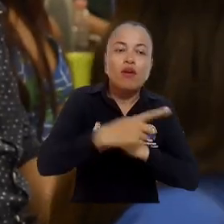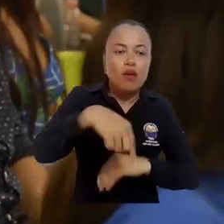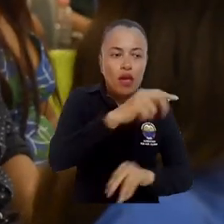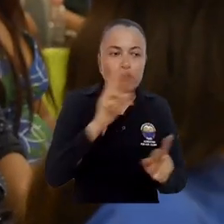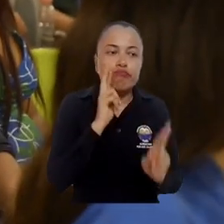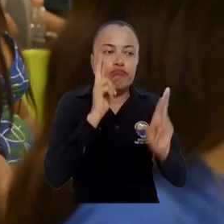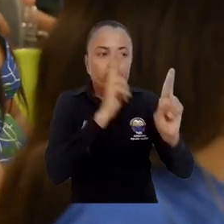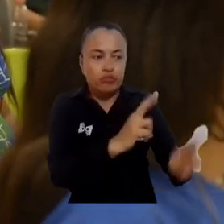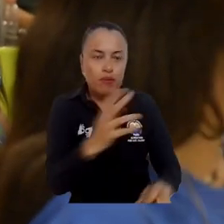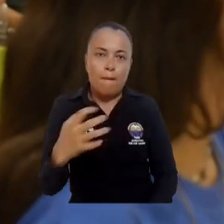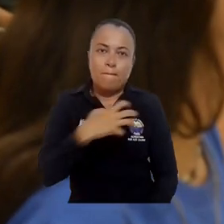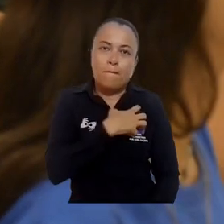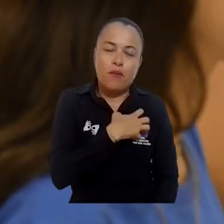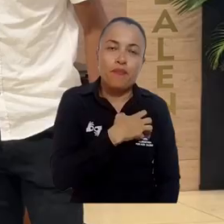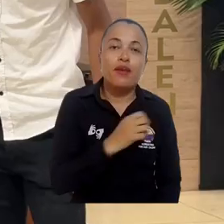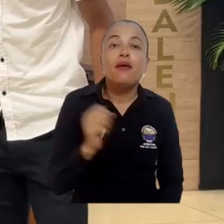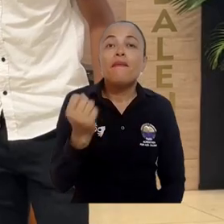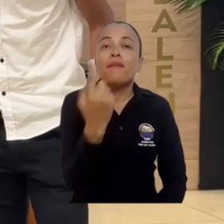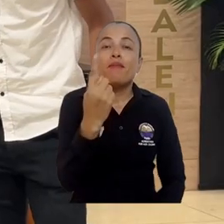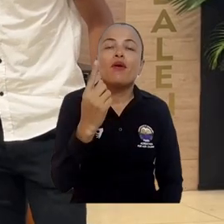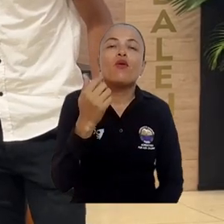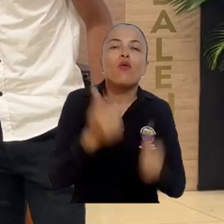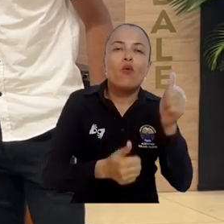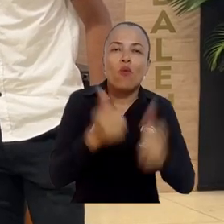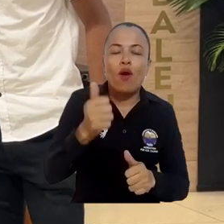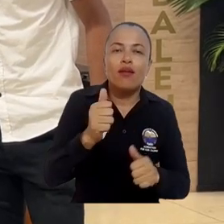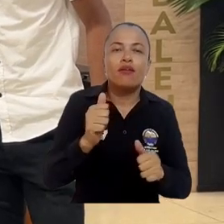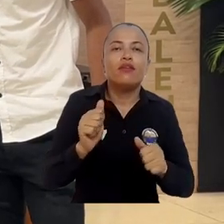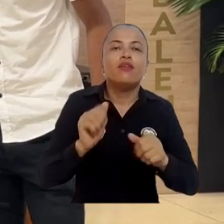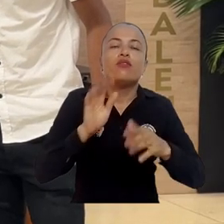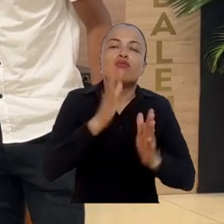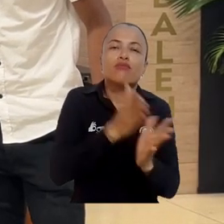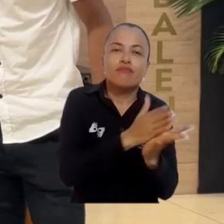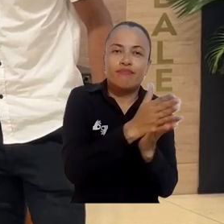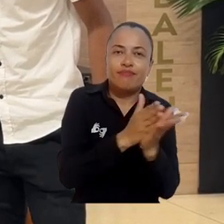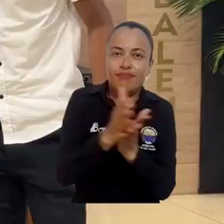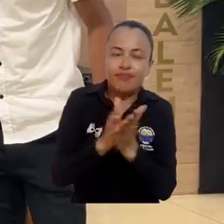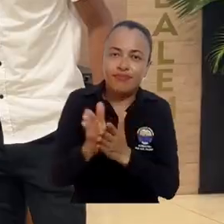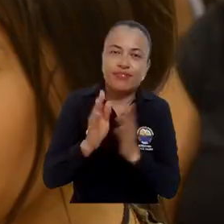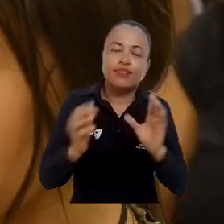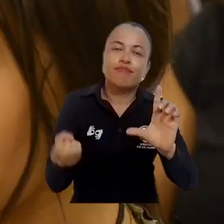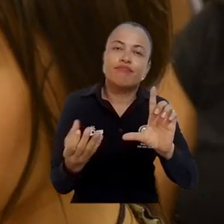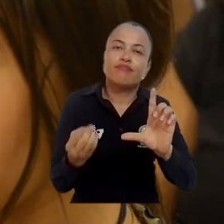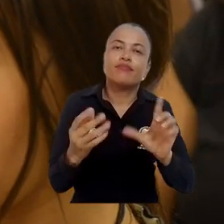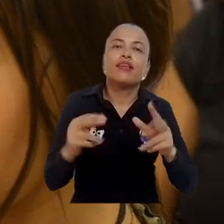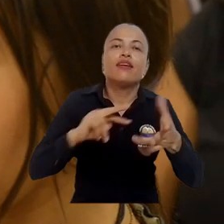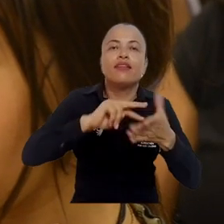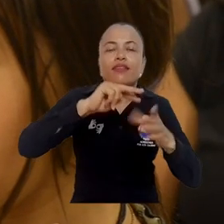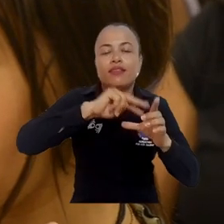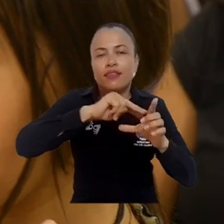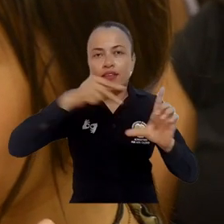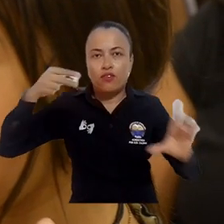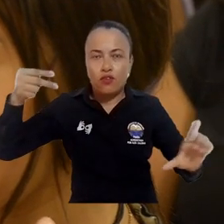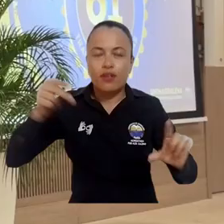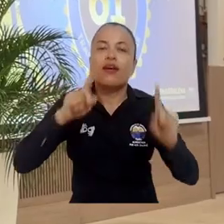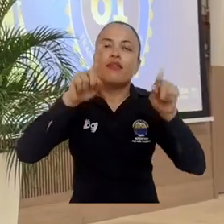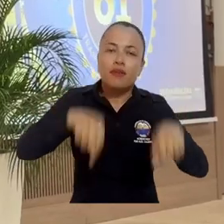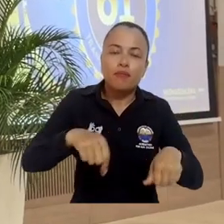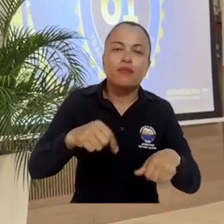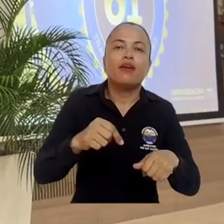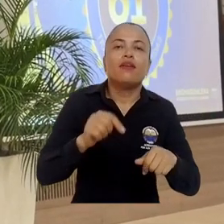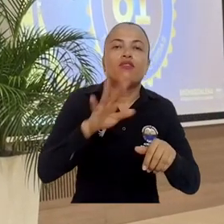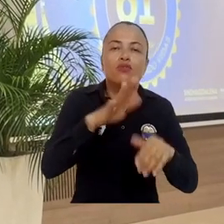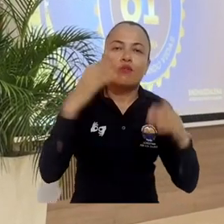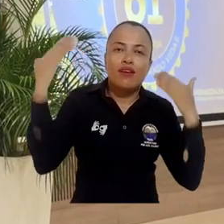la Facultad recibieron menciones honoríficas. El primer puesto fue para el programa de licenciatura en tecnología, seguido de la licenciatura en educación